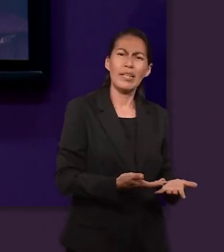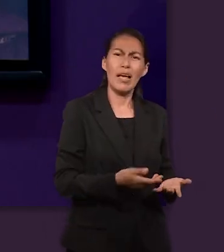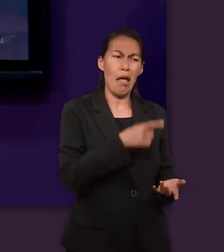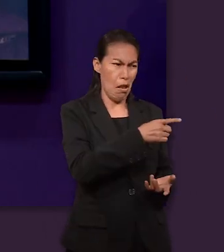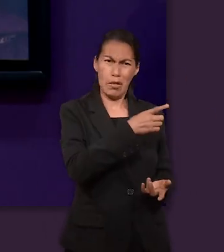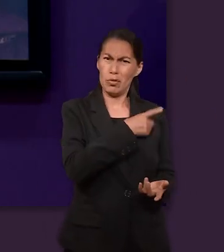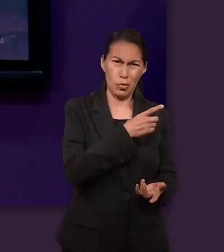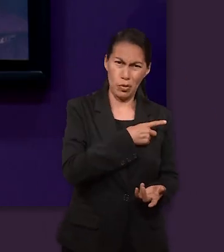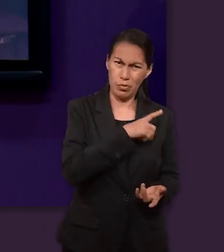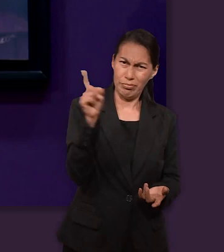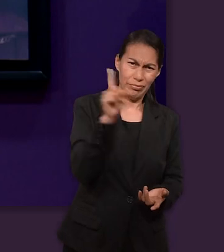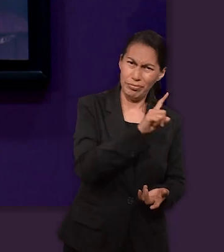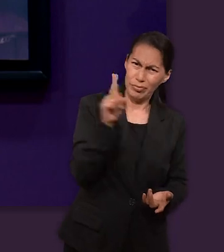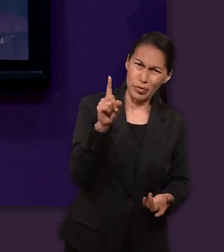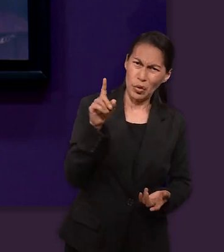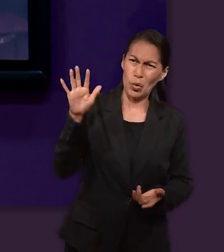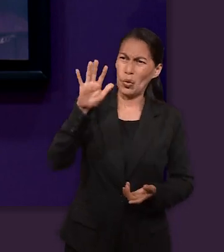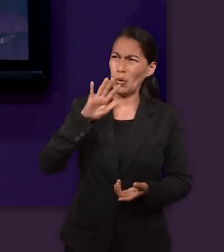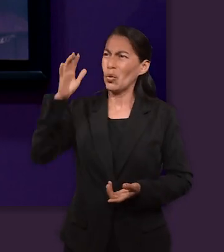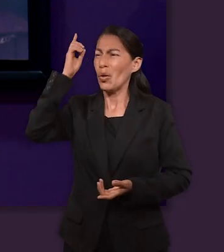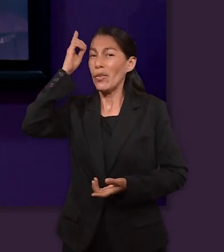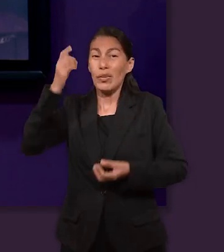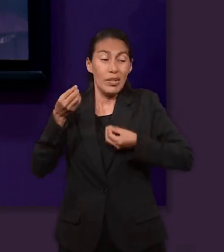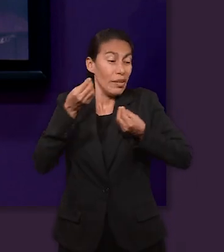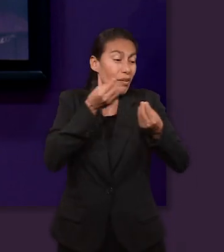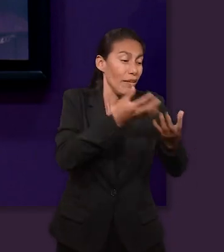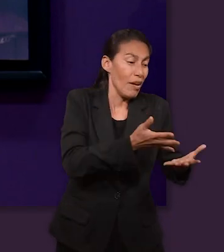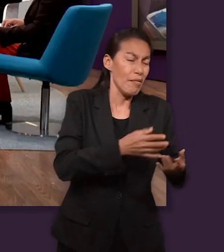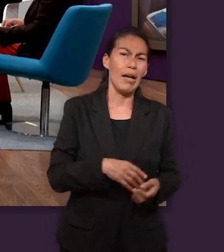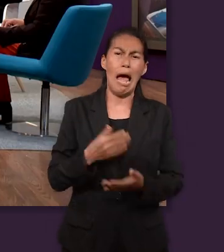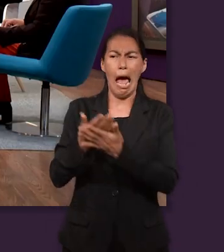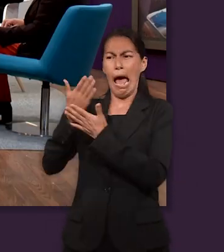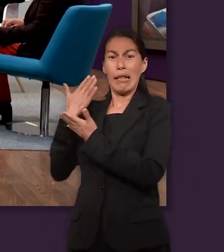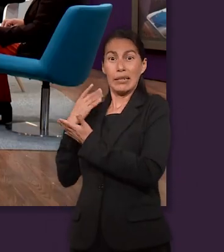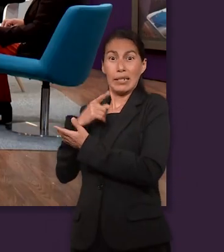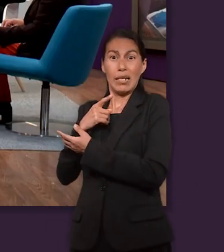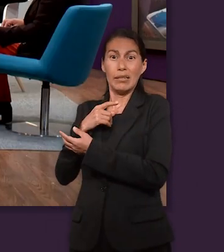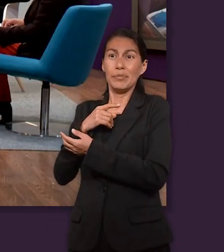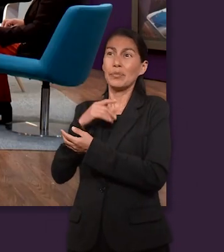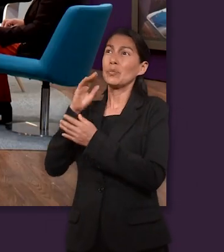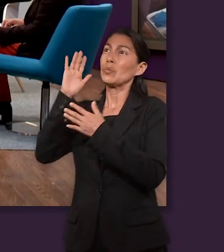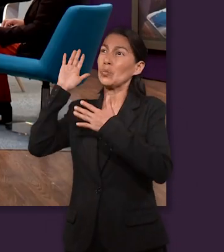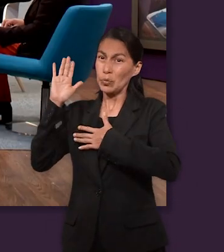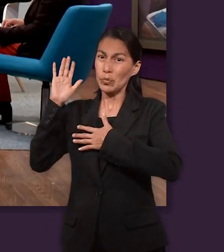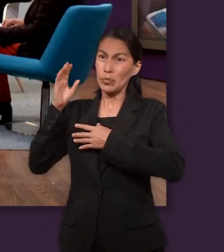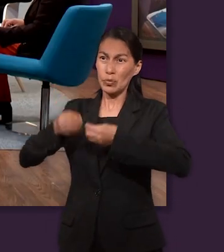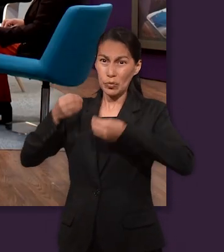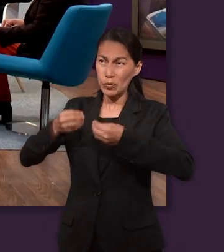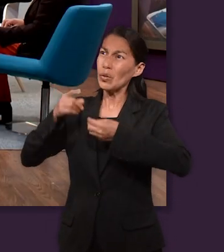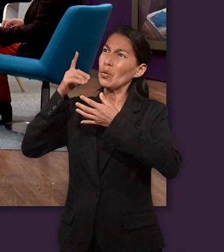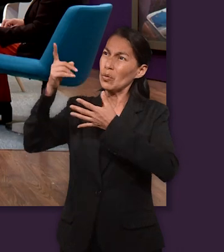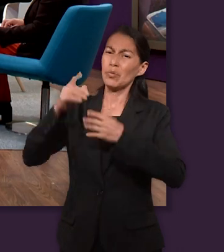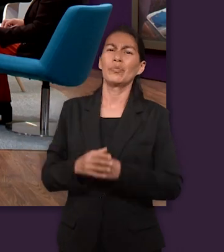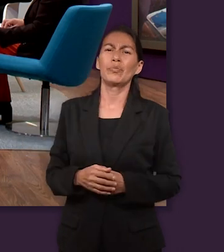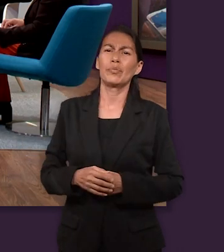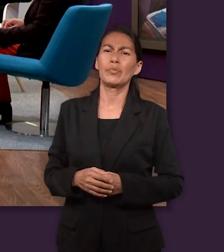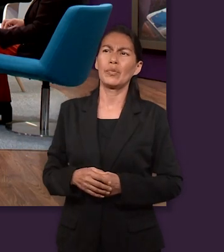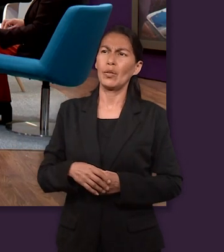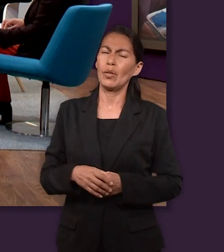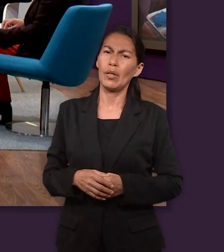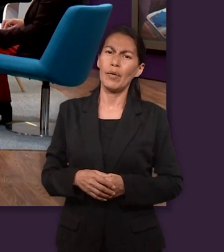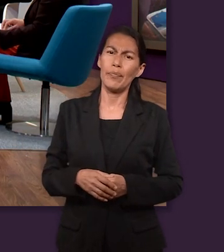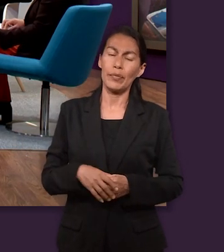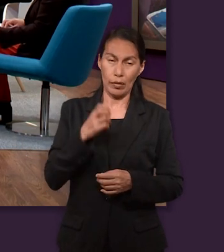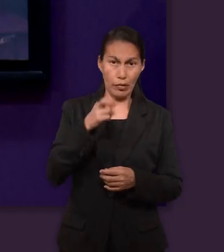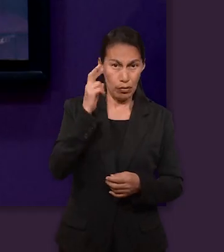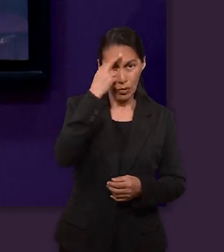Es decir, todo era consecuencia del poder de Dios en su vida, de ese compromiso que él había hecho con Dios. Y de hecho,